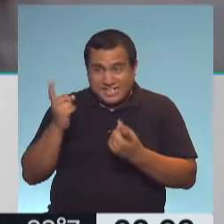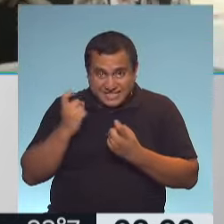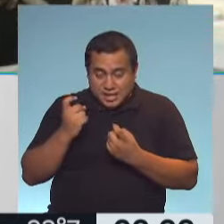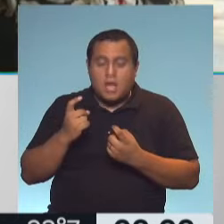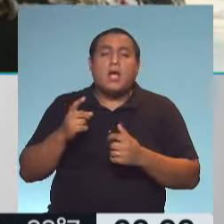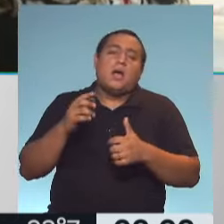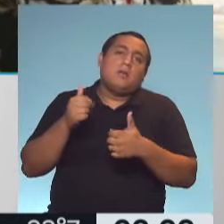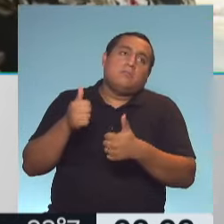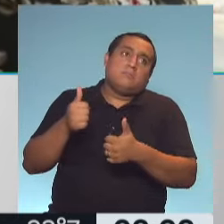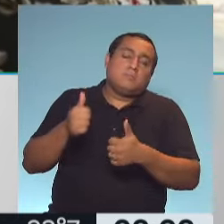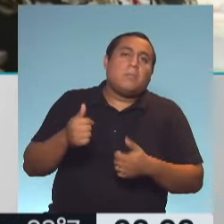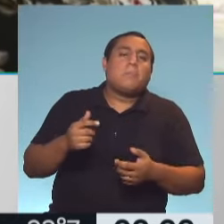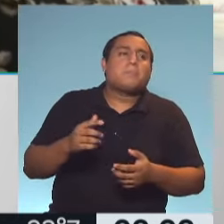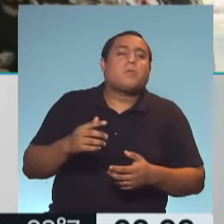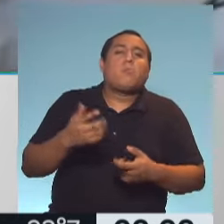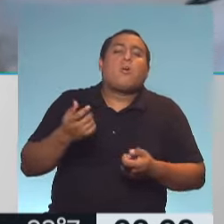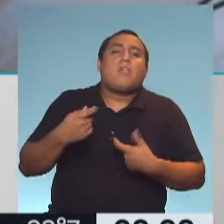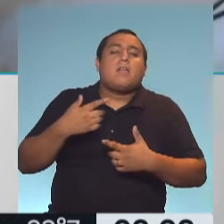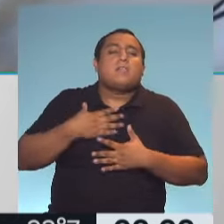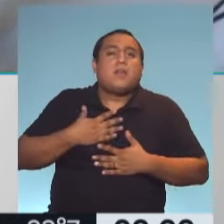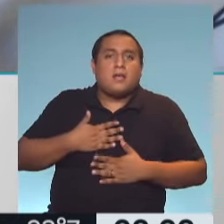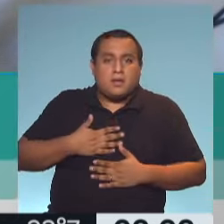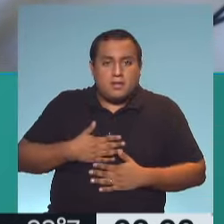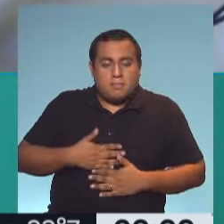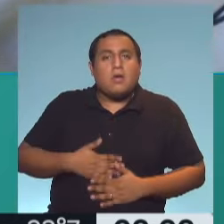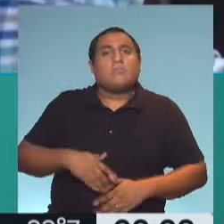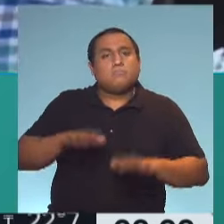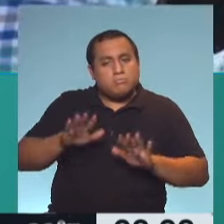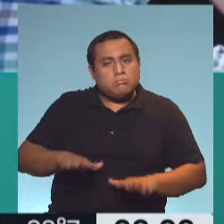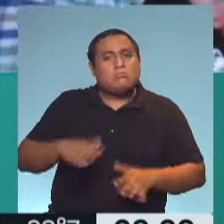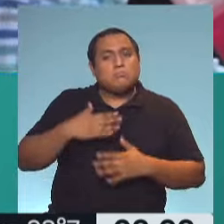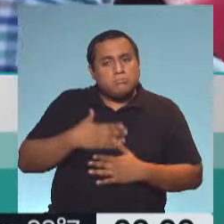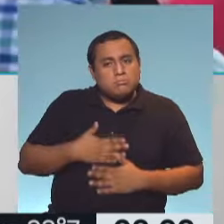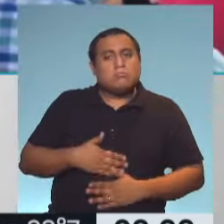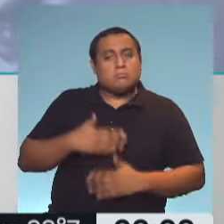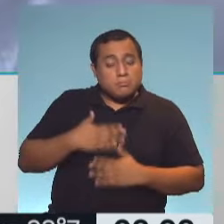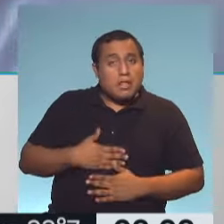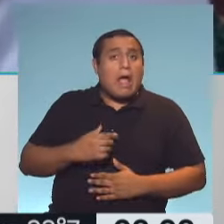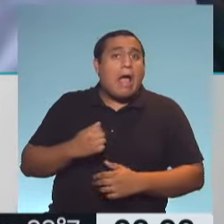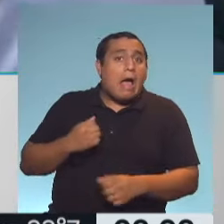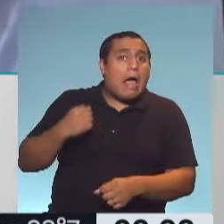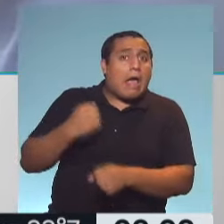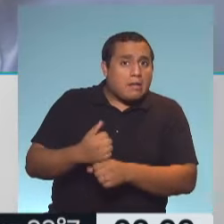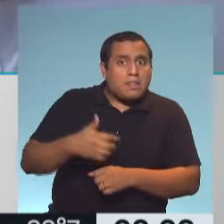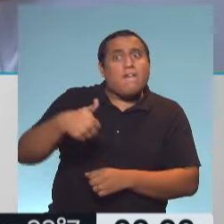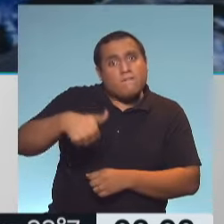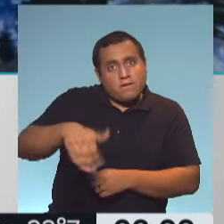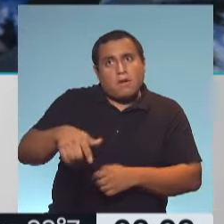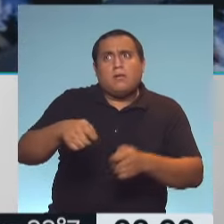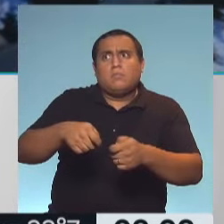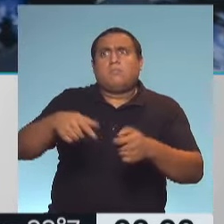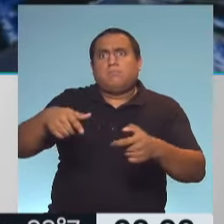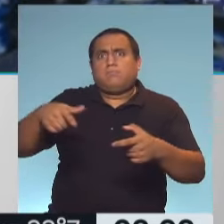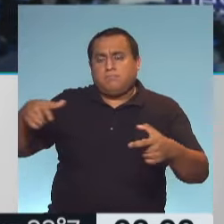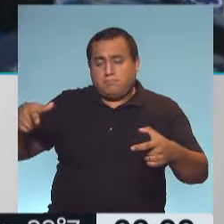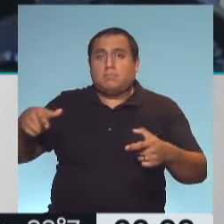una discreta, llamémosle, calma sanitaria hasta tanto se van acumulando pacientes en